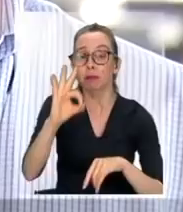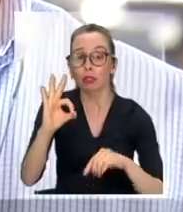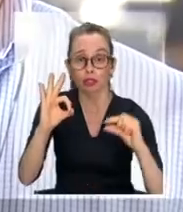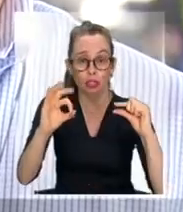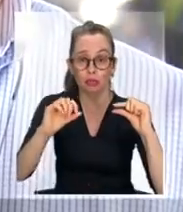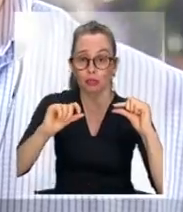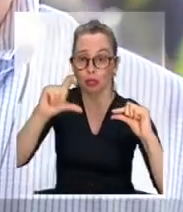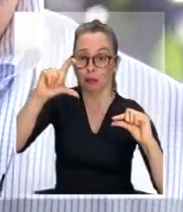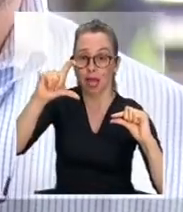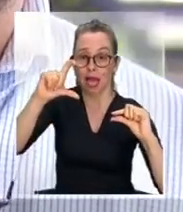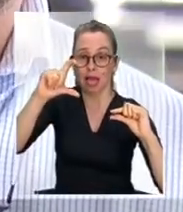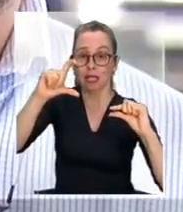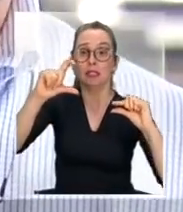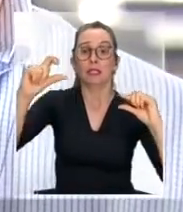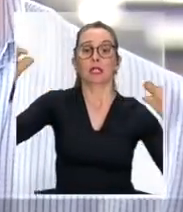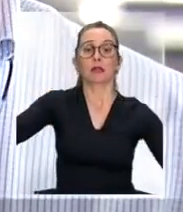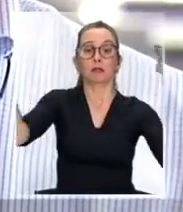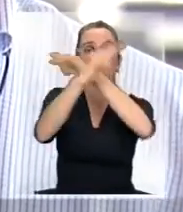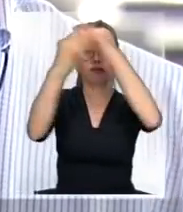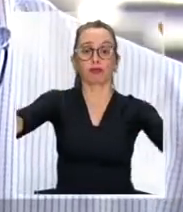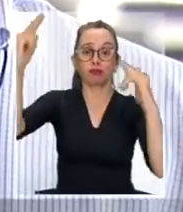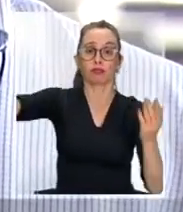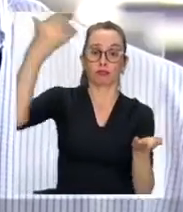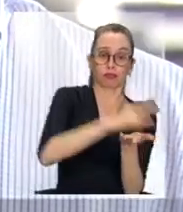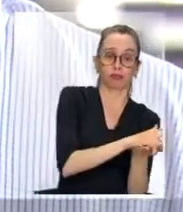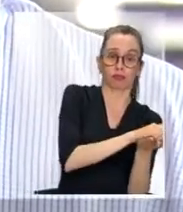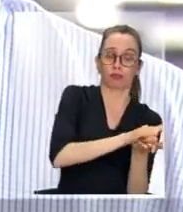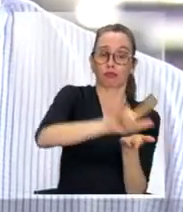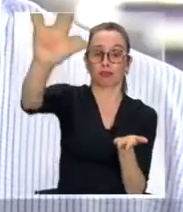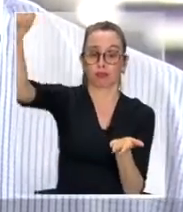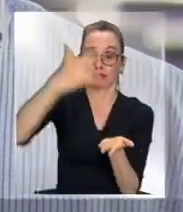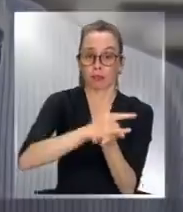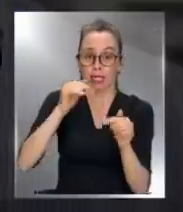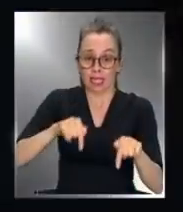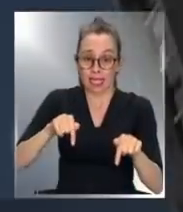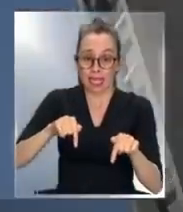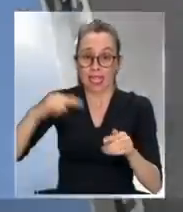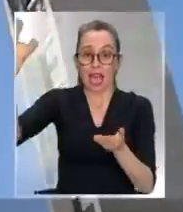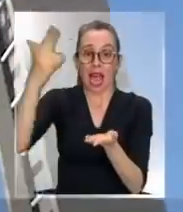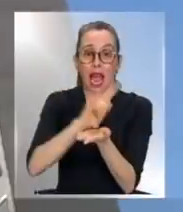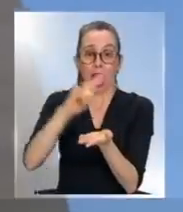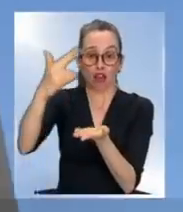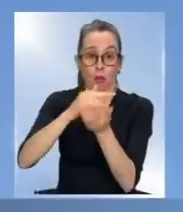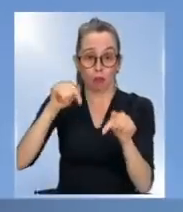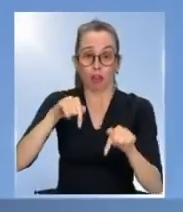crecimiento de las operaciones aéreas, de los aterrizajes y los despegues en este aeropuerto en este año que pasa.